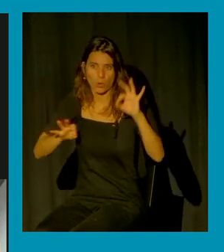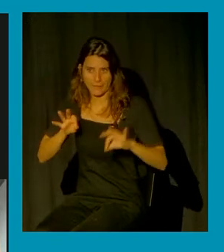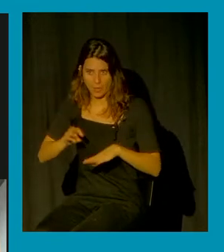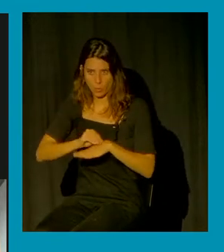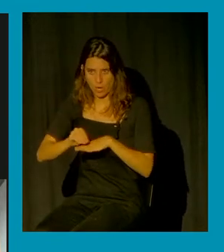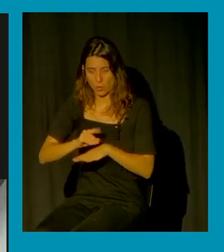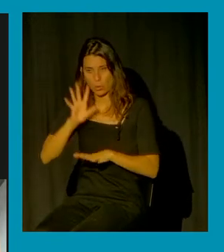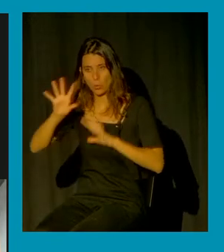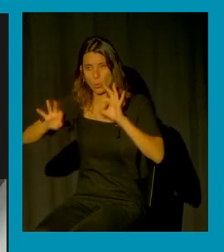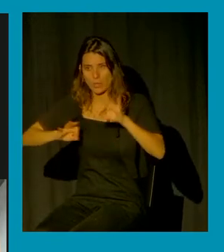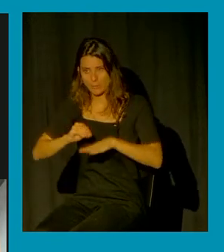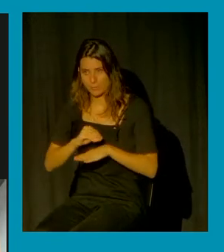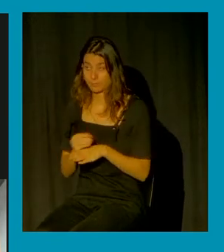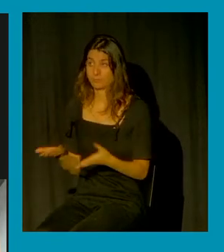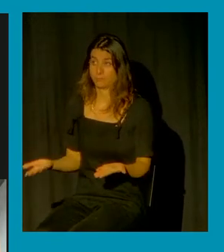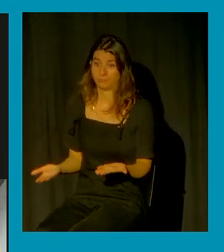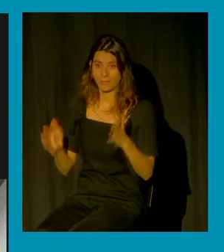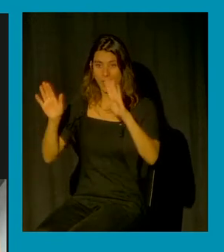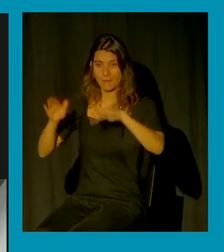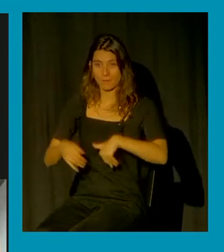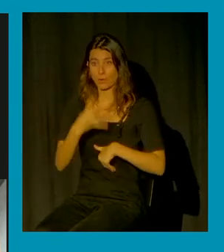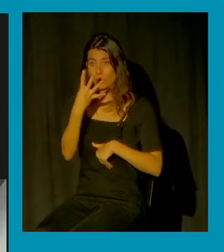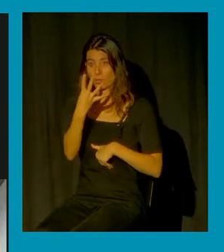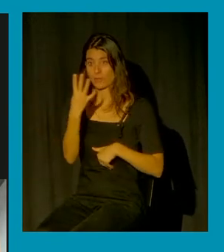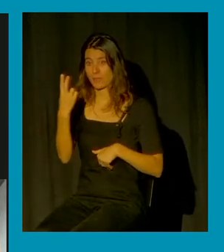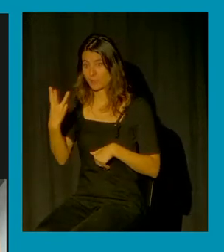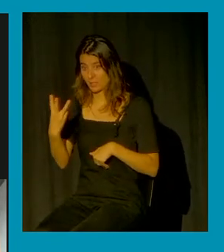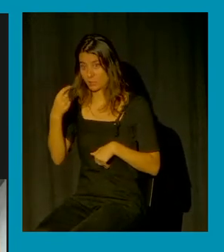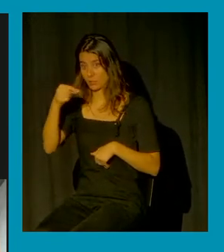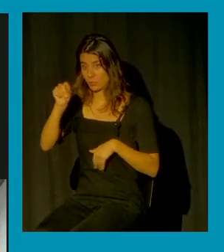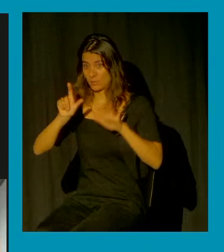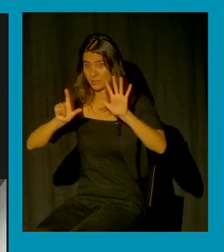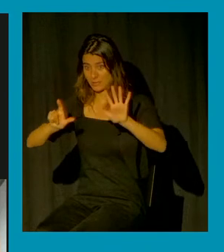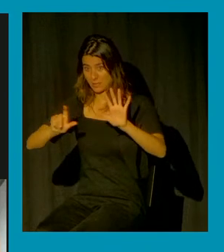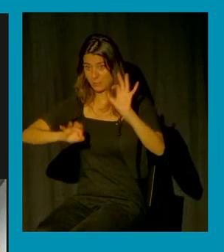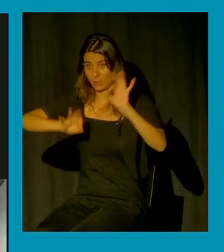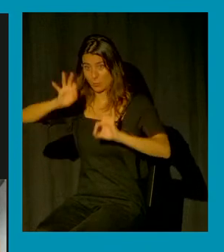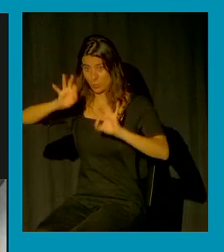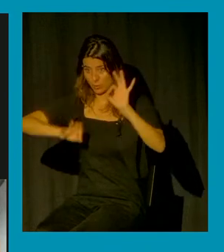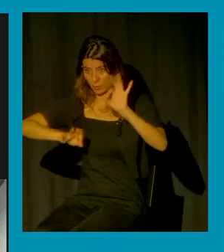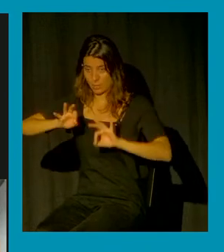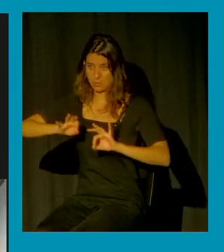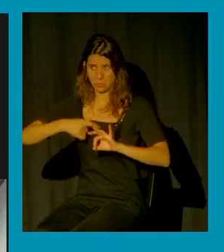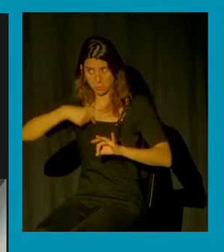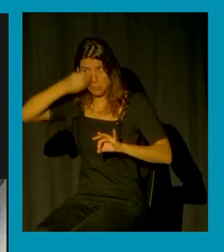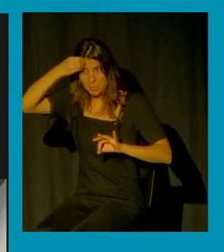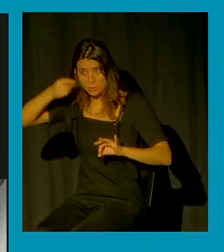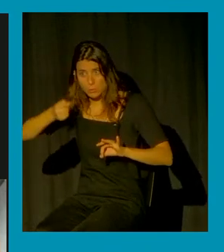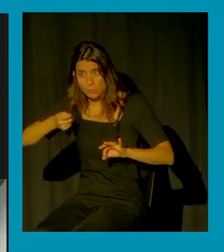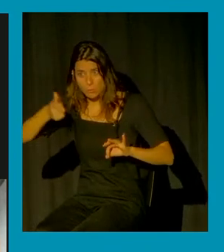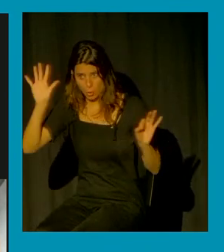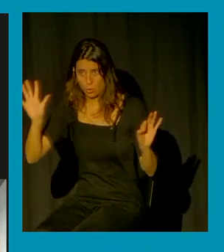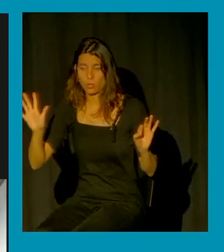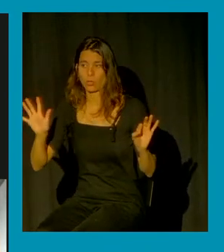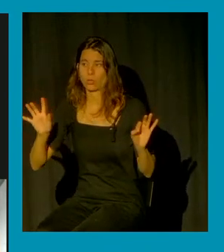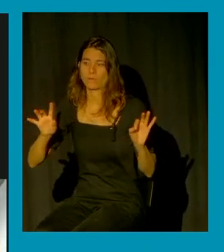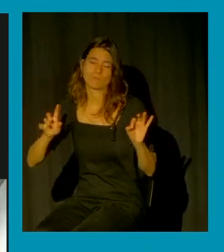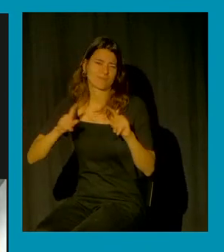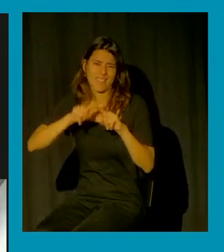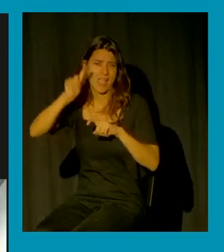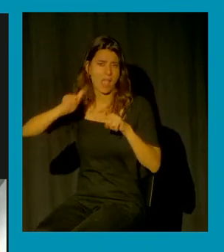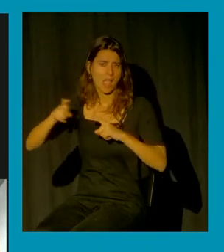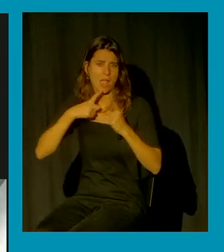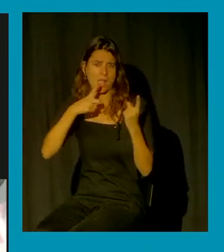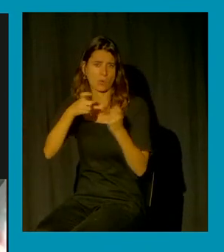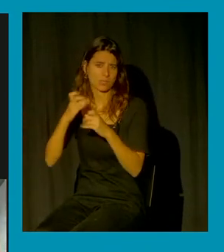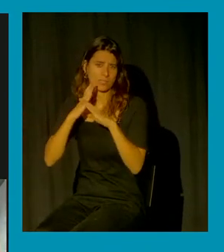alcohol por lo tanto el 43,7% poco me parece porque también las encuestas hay que tomarlas siempre un poco con